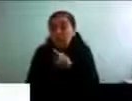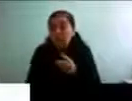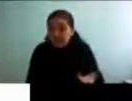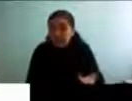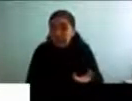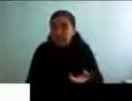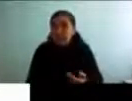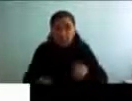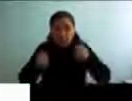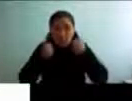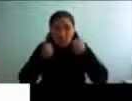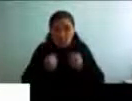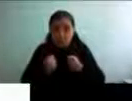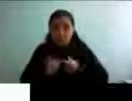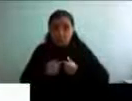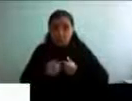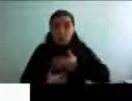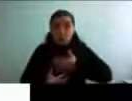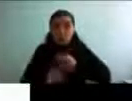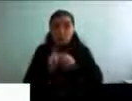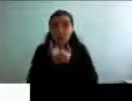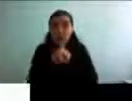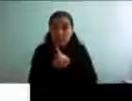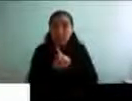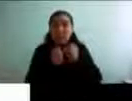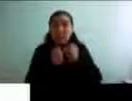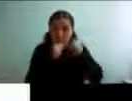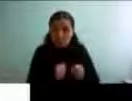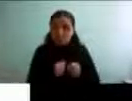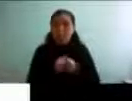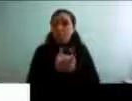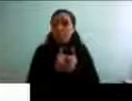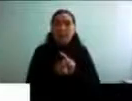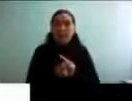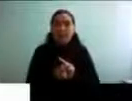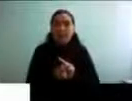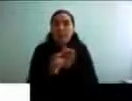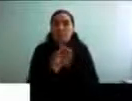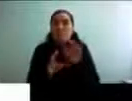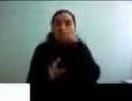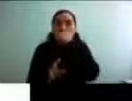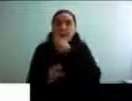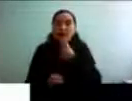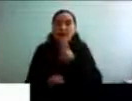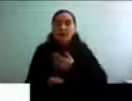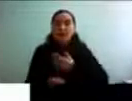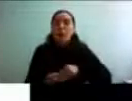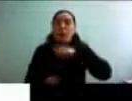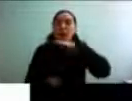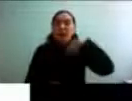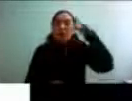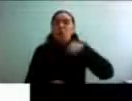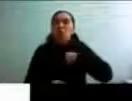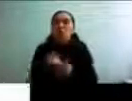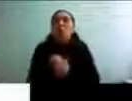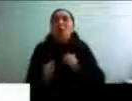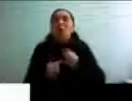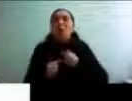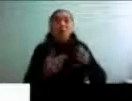cambiar en cualquier momento de la vida. o cuando una persona mayor dice, no, yo ya no puedo, no, eso ya no es para mí.